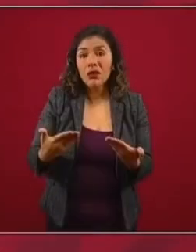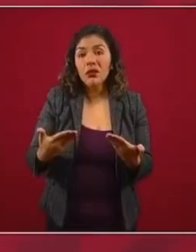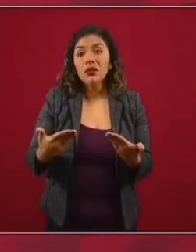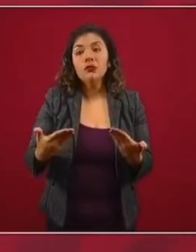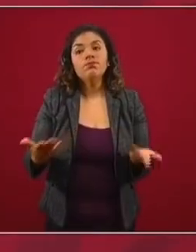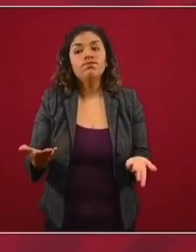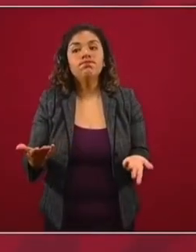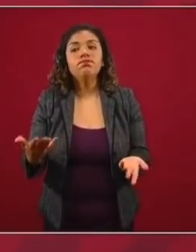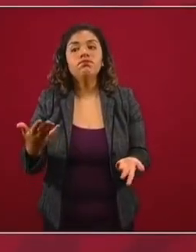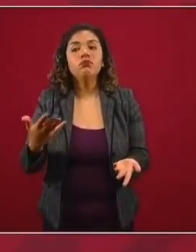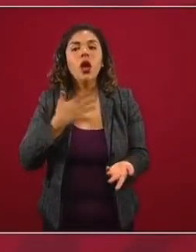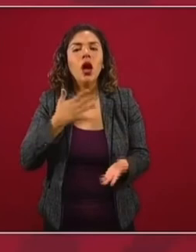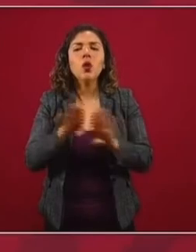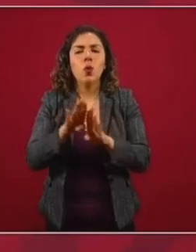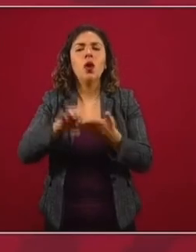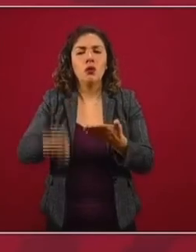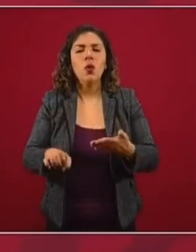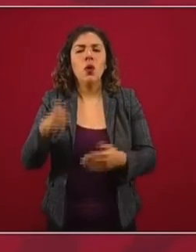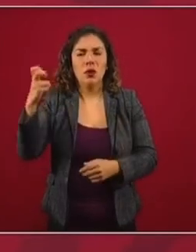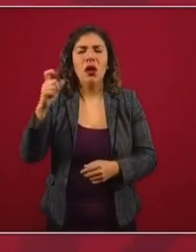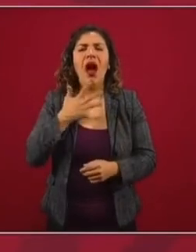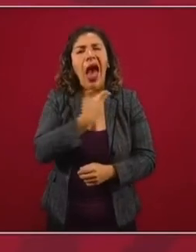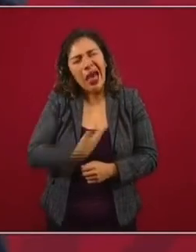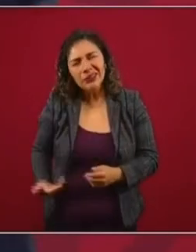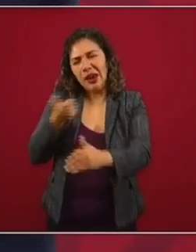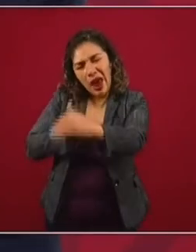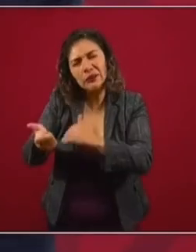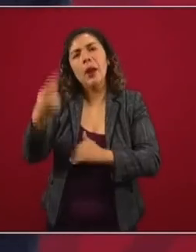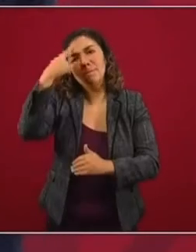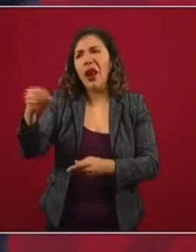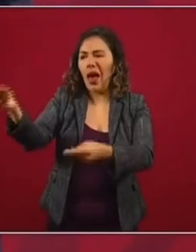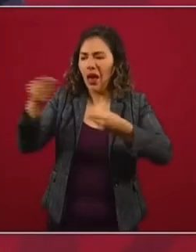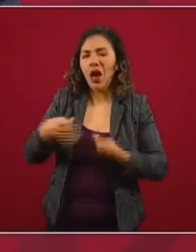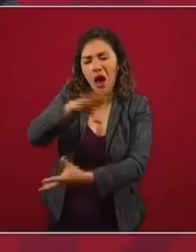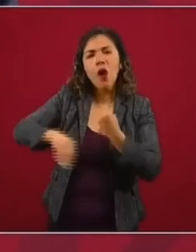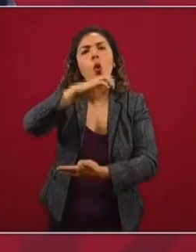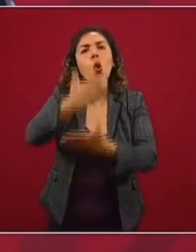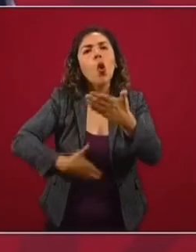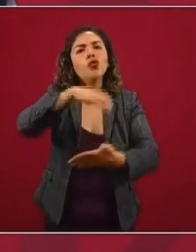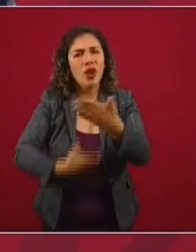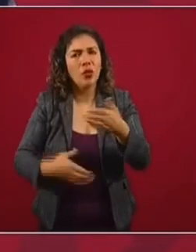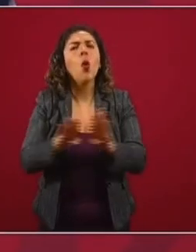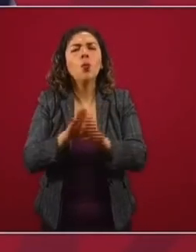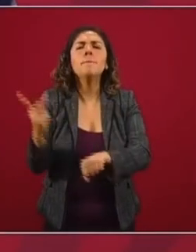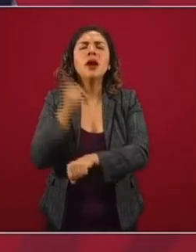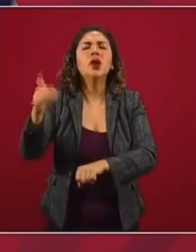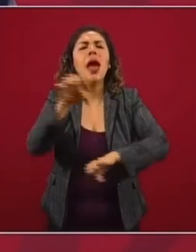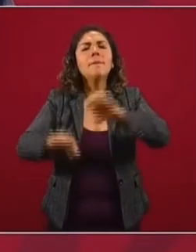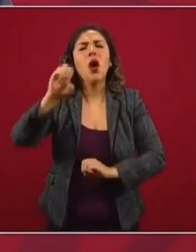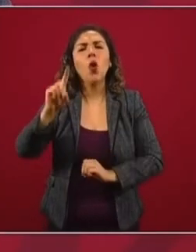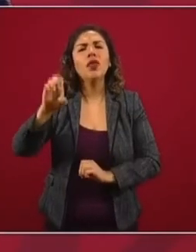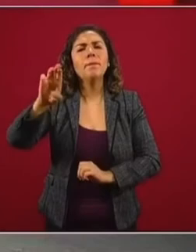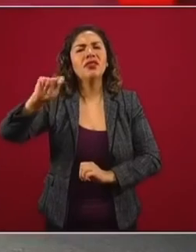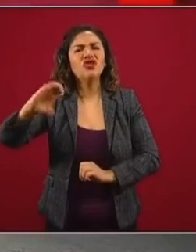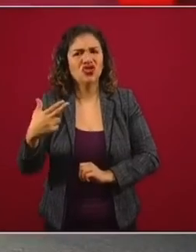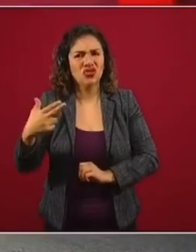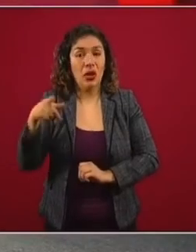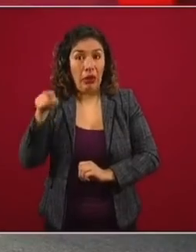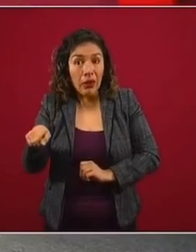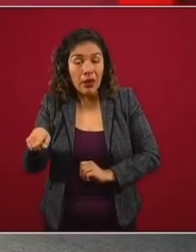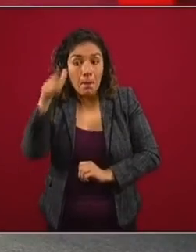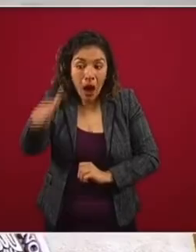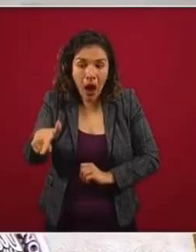social. Se entregaban mordidas para contratos. Todo esto que pasó con la empresa Odebrecht. Y